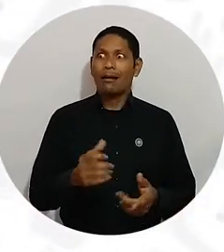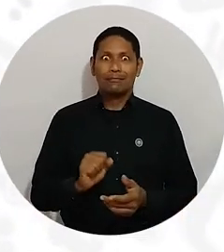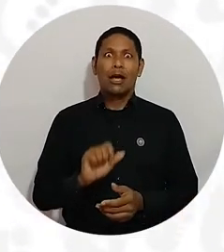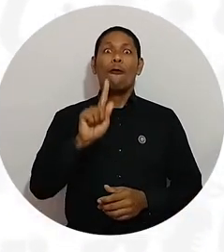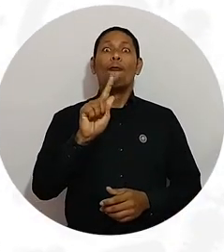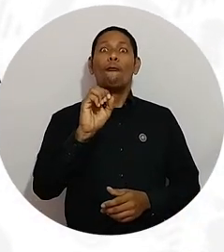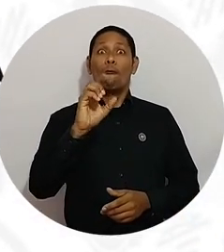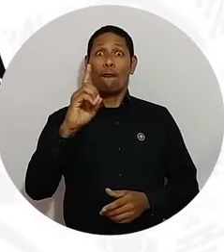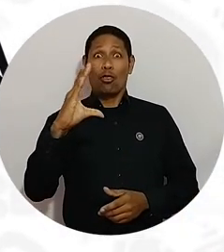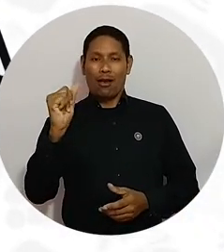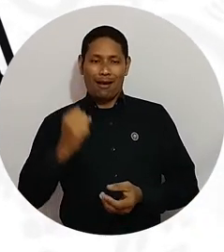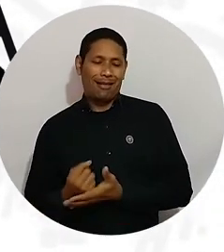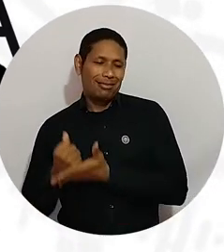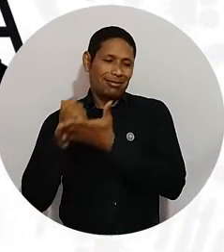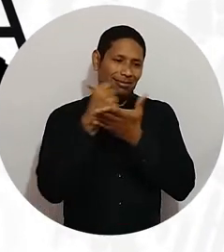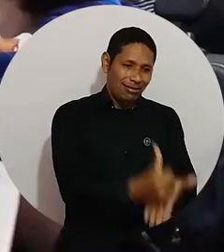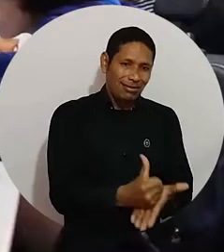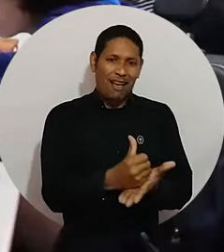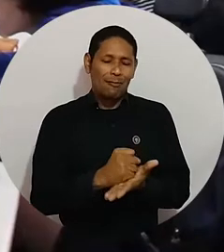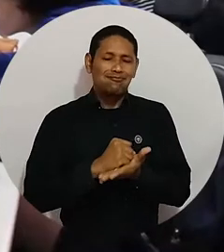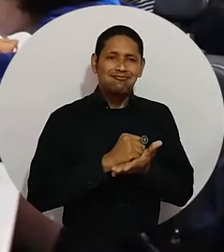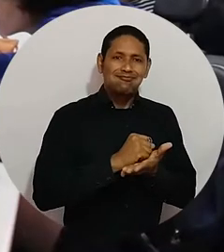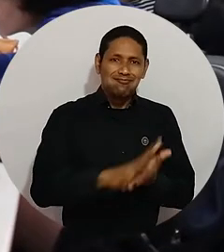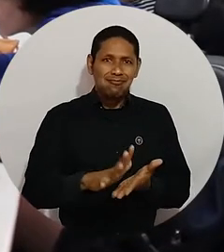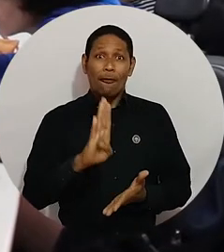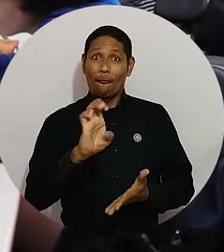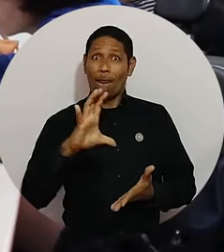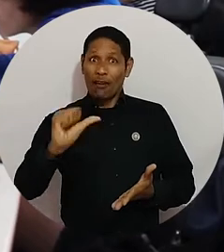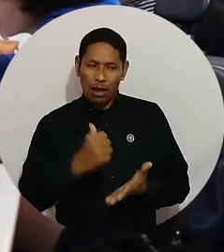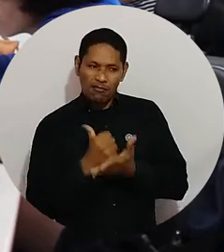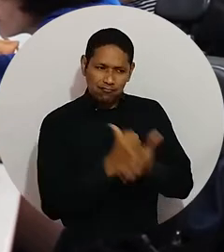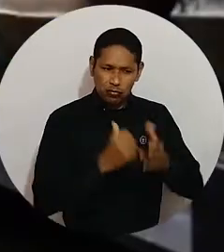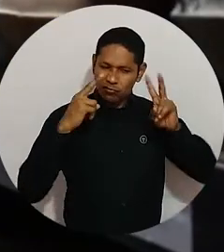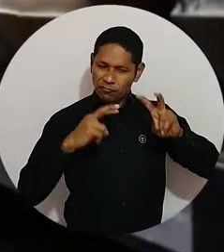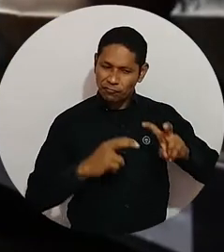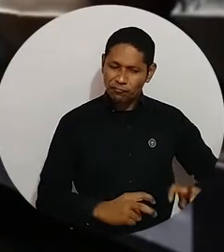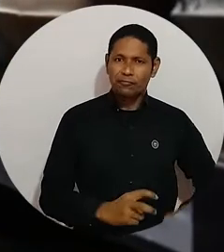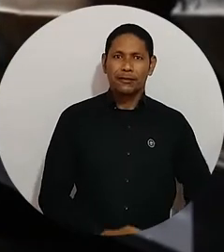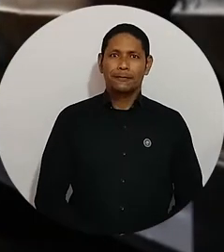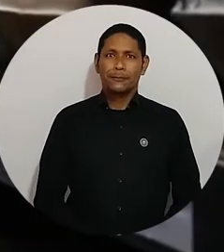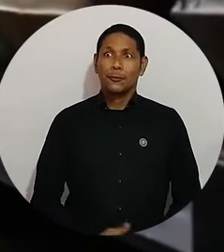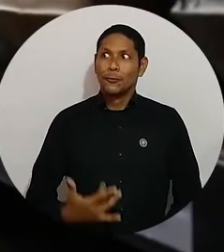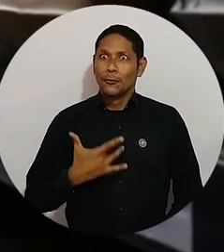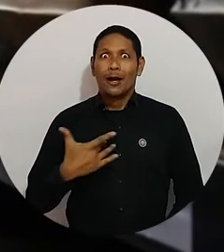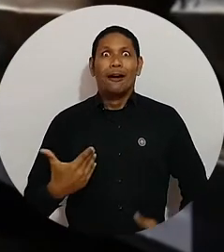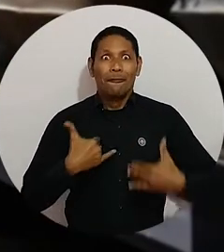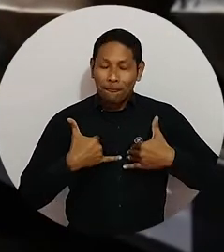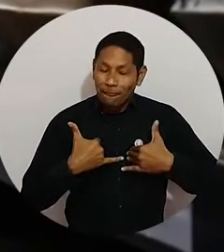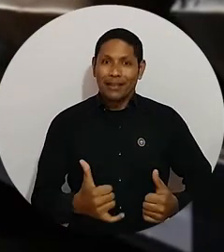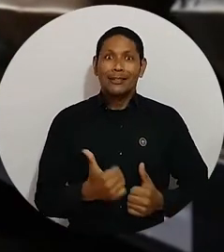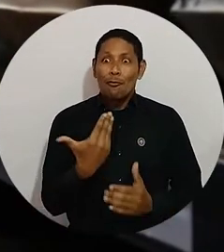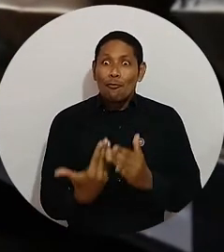beca del Fondo Distrital para la Cultura y las Artes FOTCA que financiará sus actividades de investigación. Yo me siento muy feliz porque es una